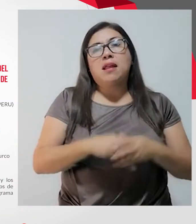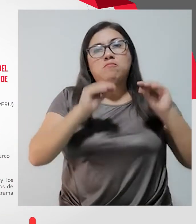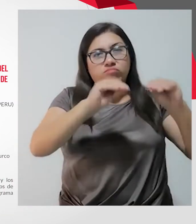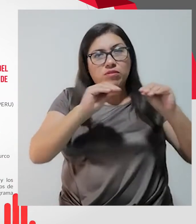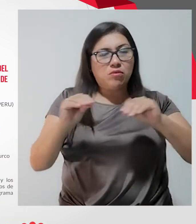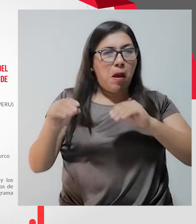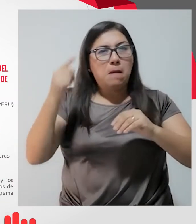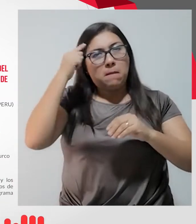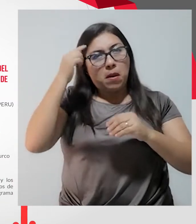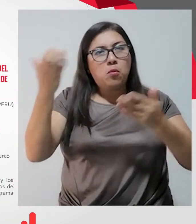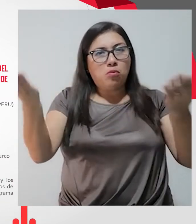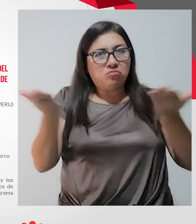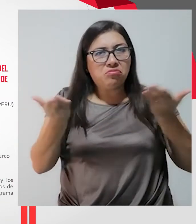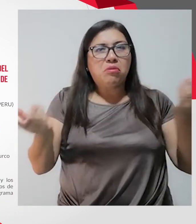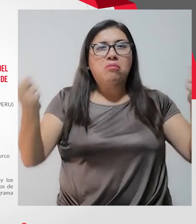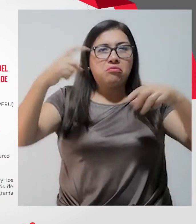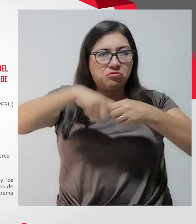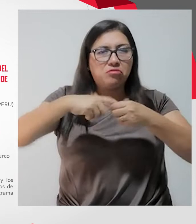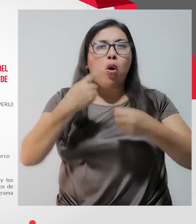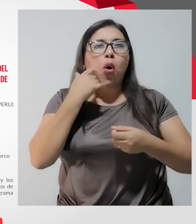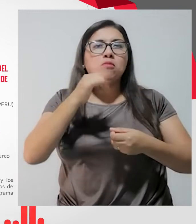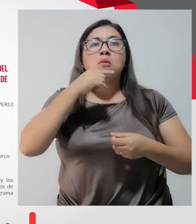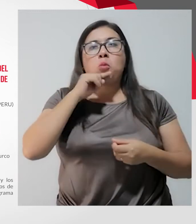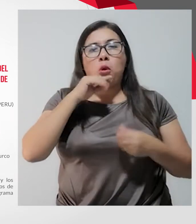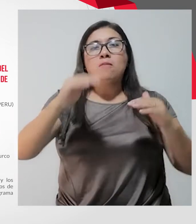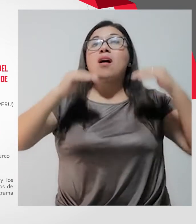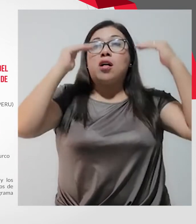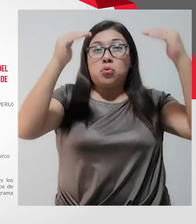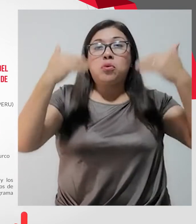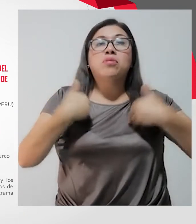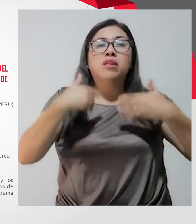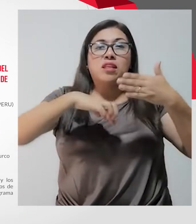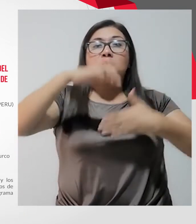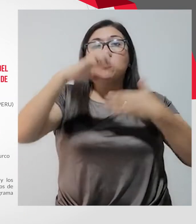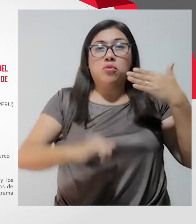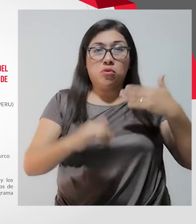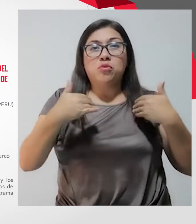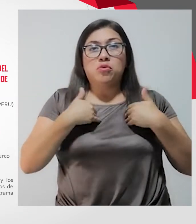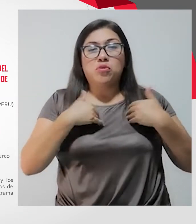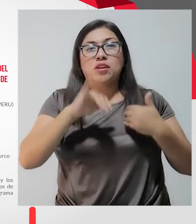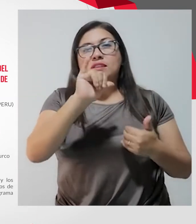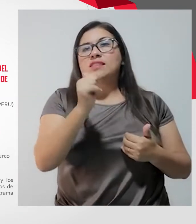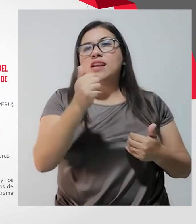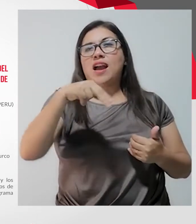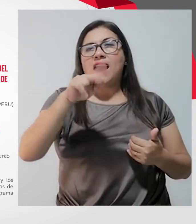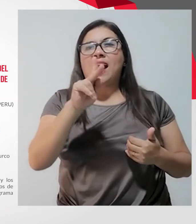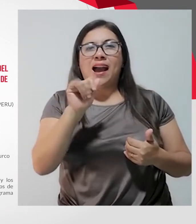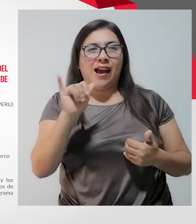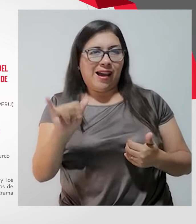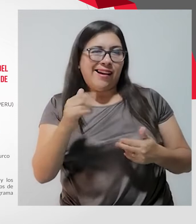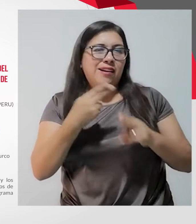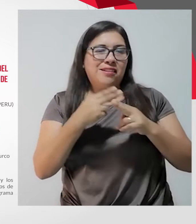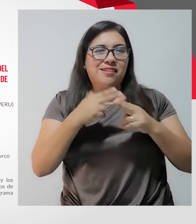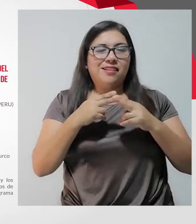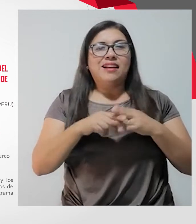pueden ser mujeres como varones, pero aquí tenemos dos casas de adultos. Y bueno, tenemos este programa, este proyecto que se llama Yankai, que es